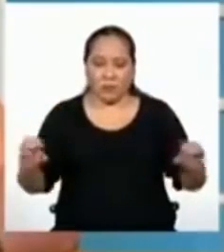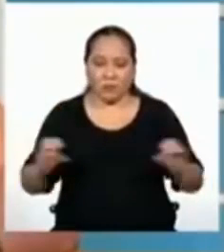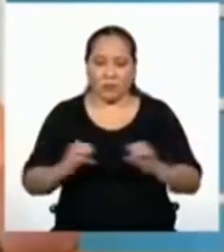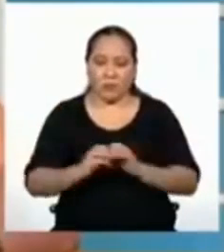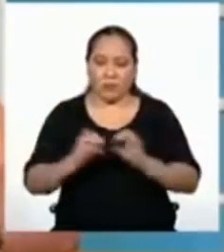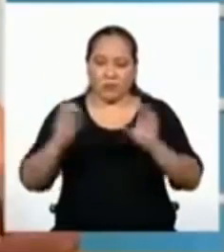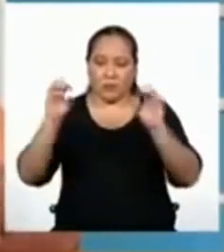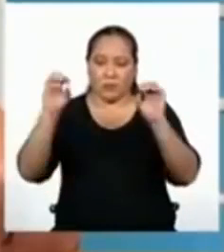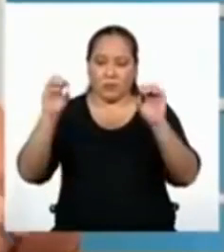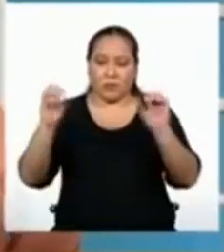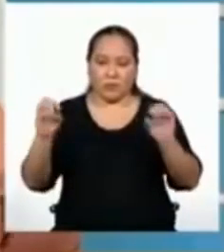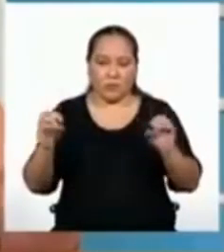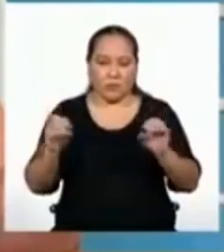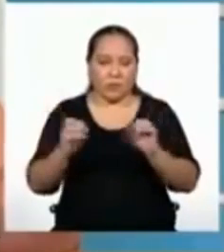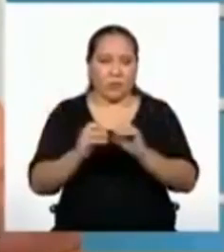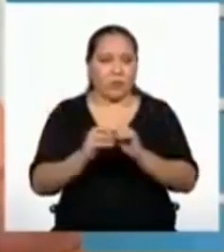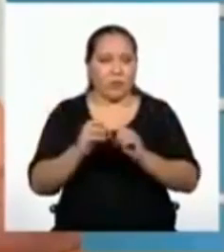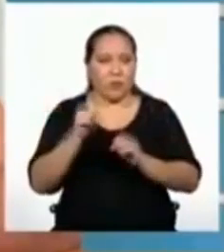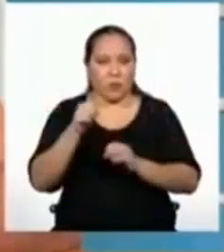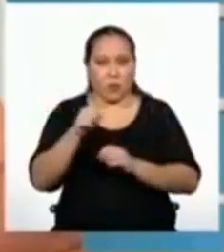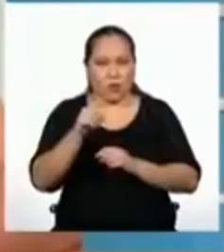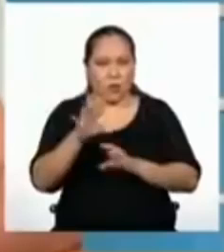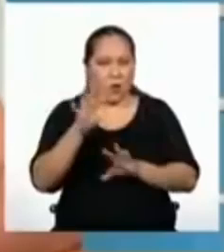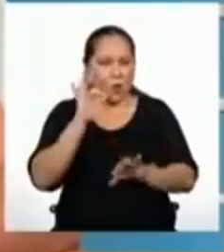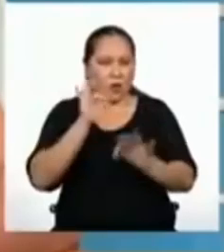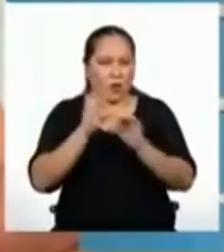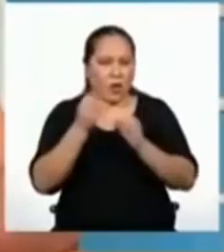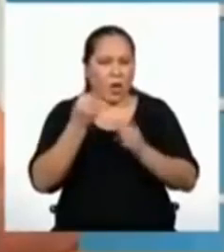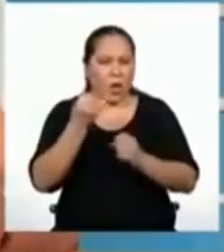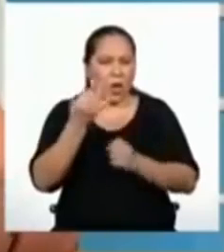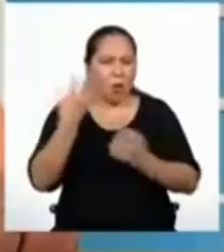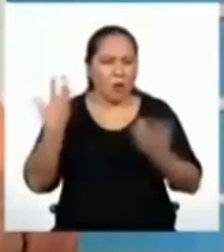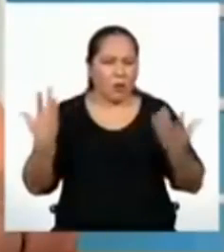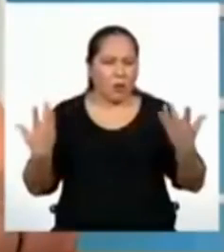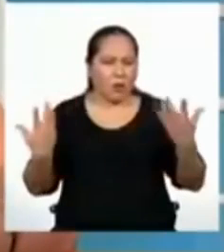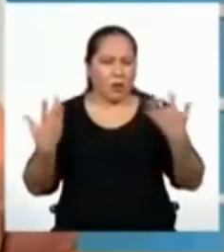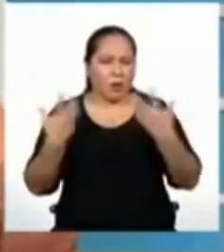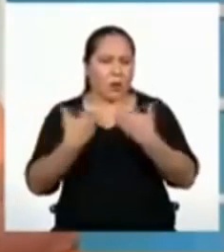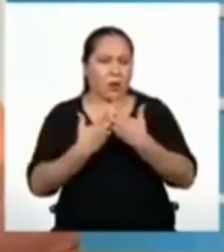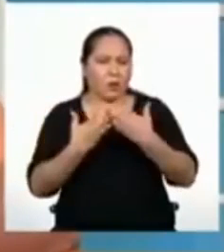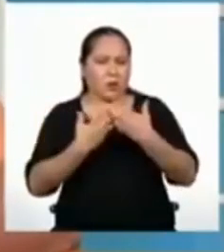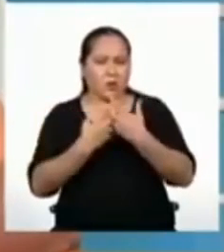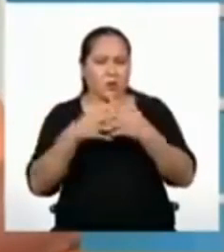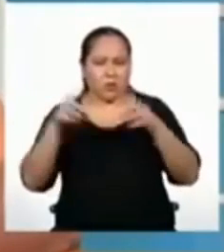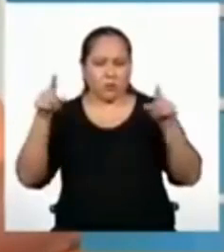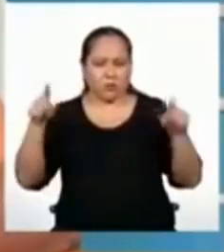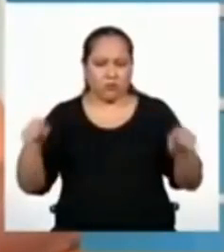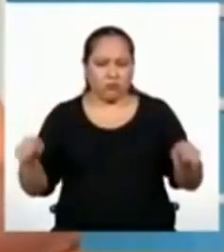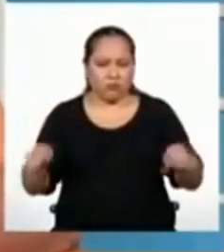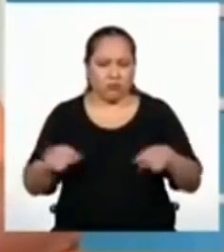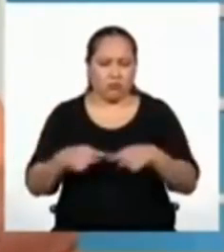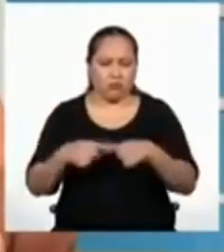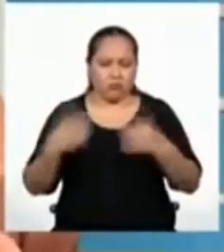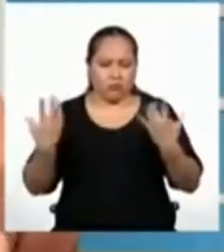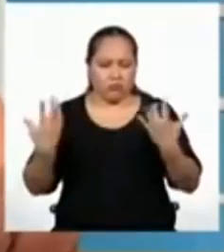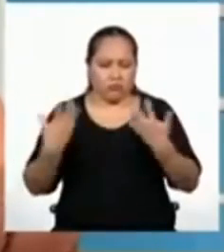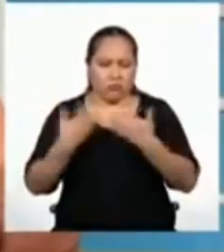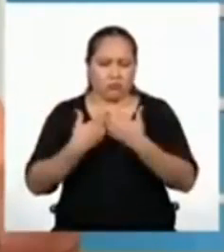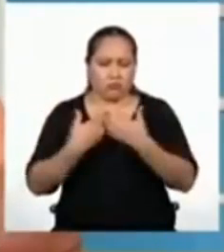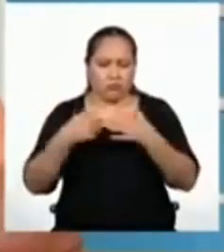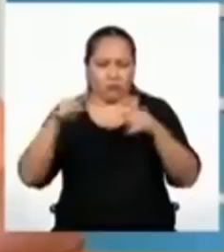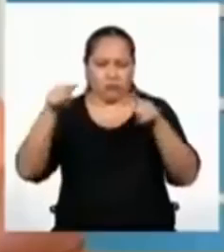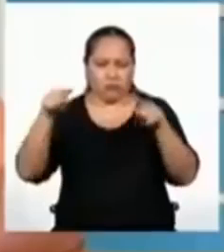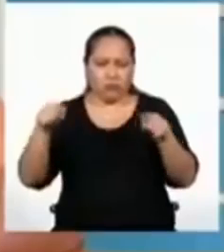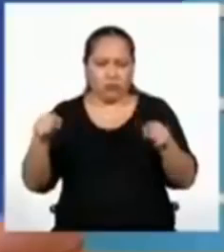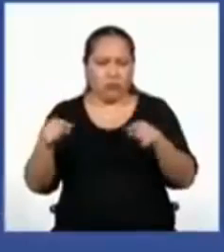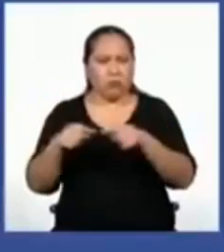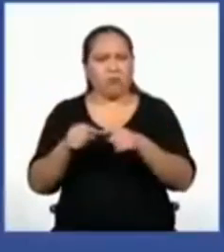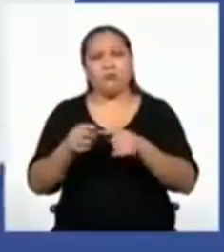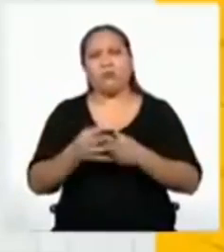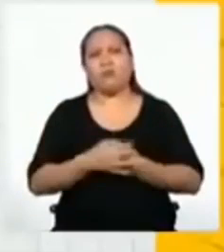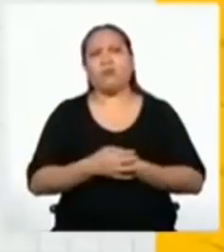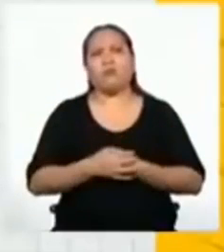progresión, ¿encuentras alguna relación entre los extremos y los términos equidistantes?